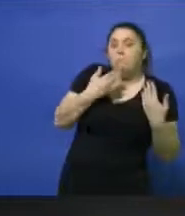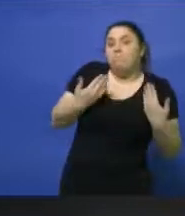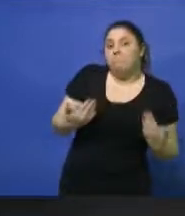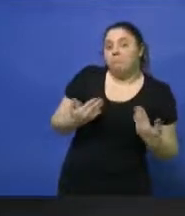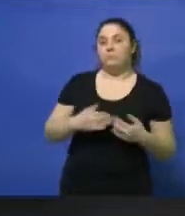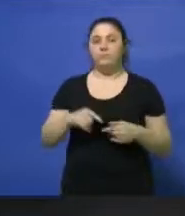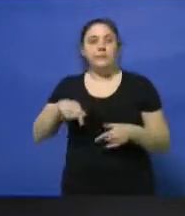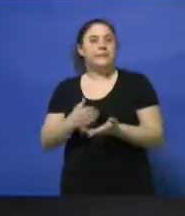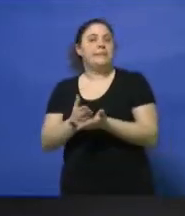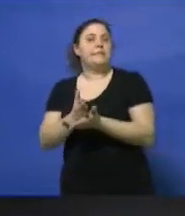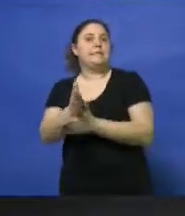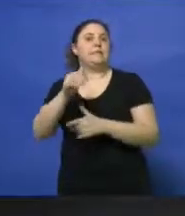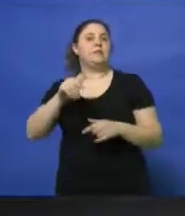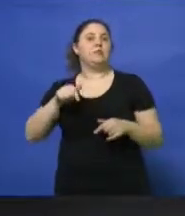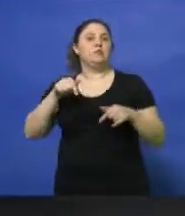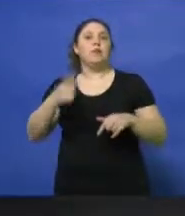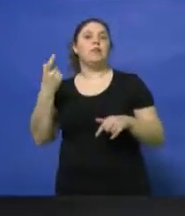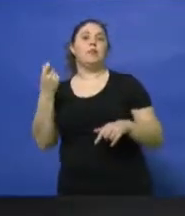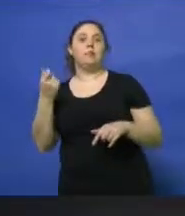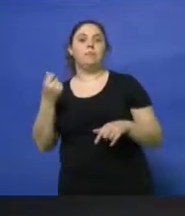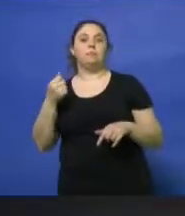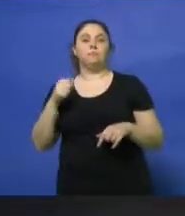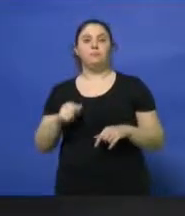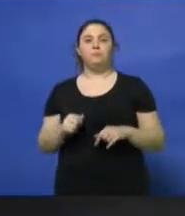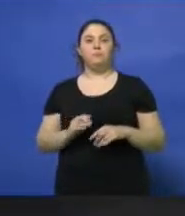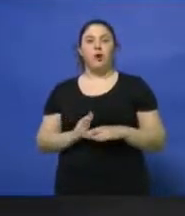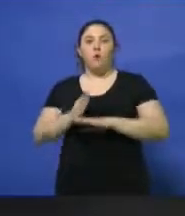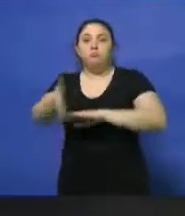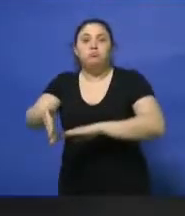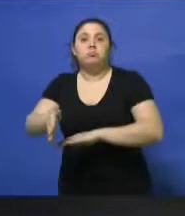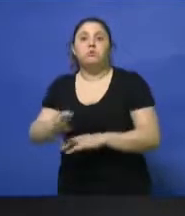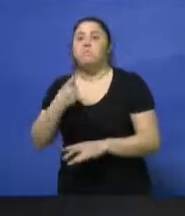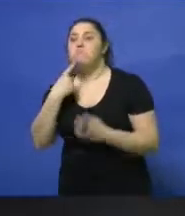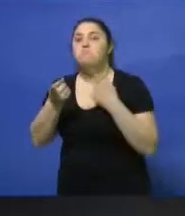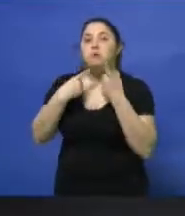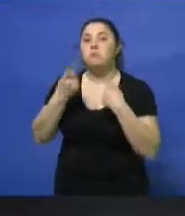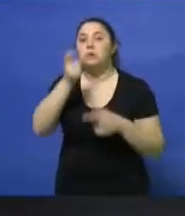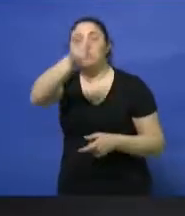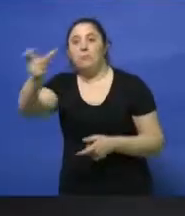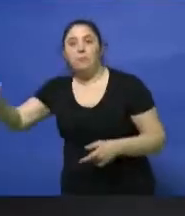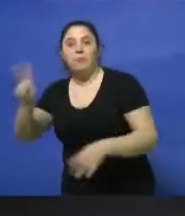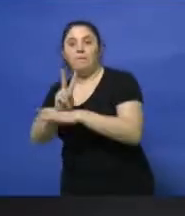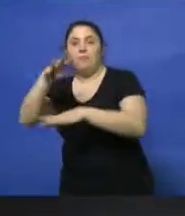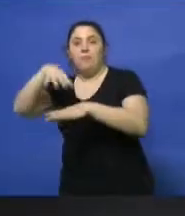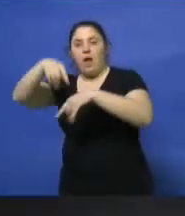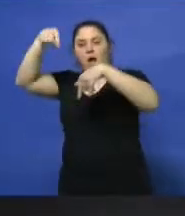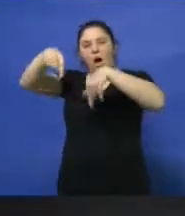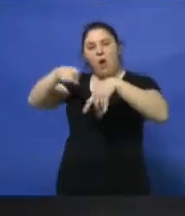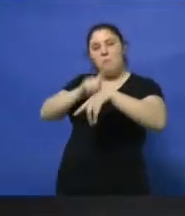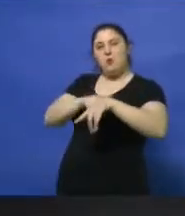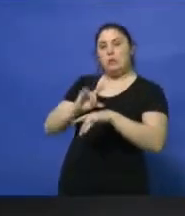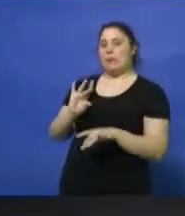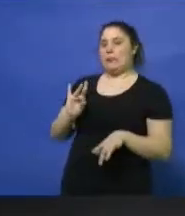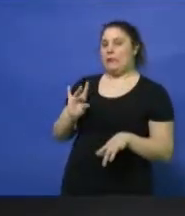...con la línea de la economía. Hemos salido a preguntarle a los villamarienses, en un momento difícil como en el que estamos, ¿hay